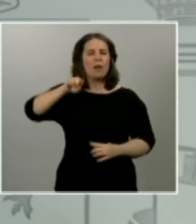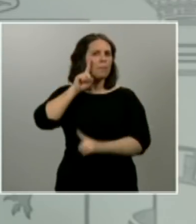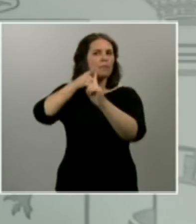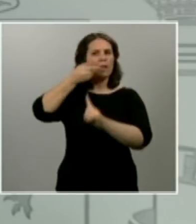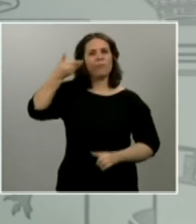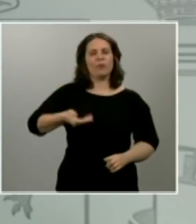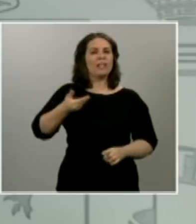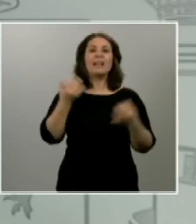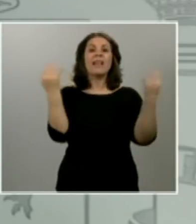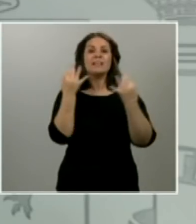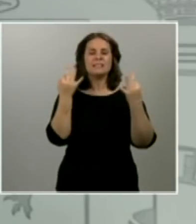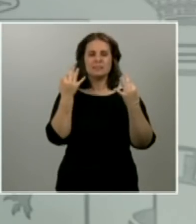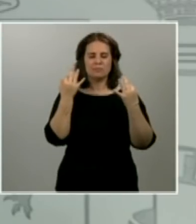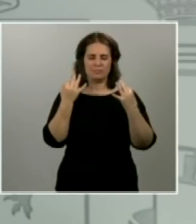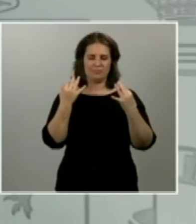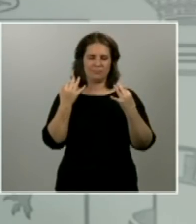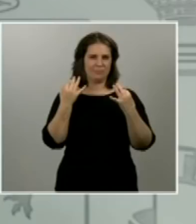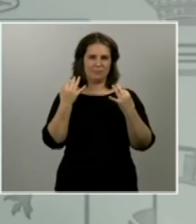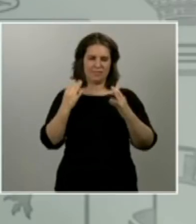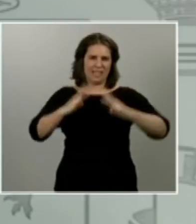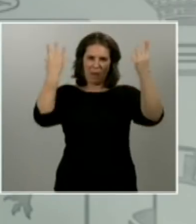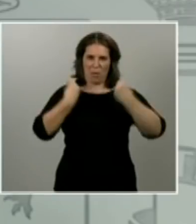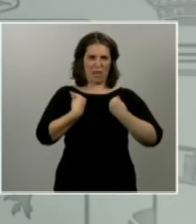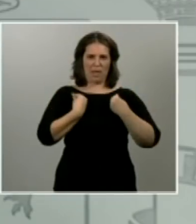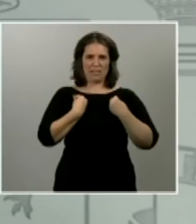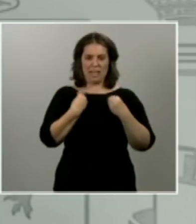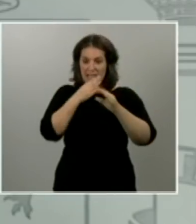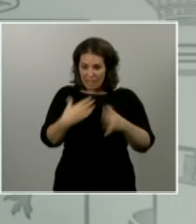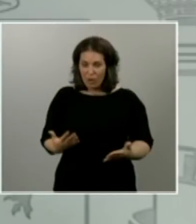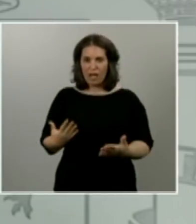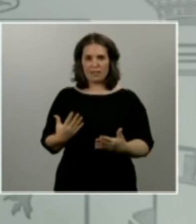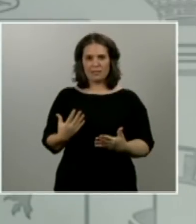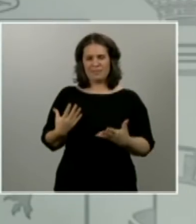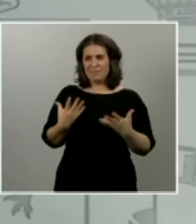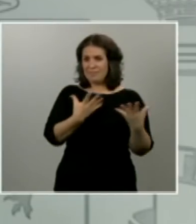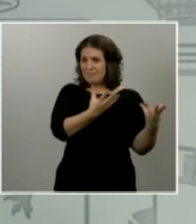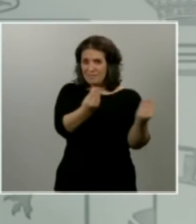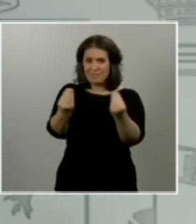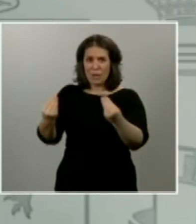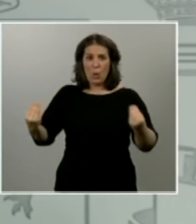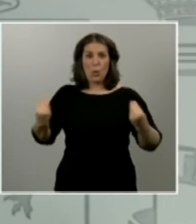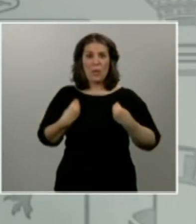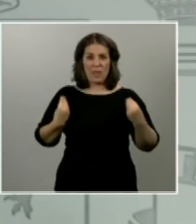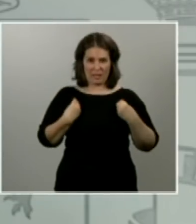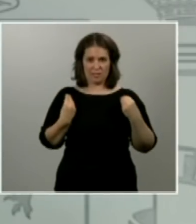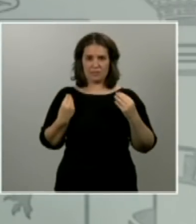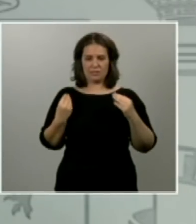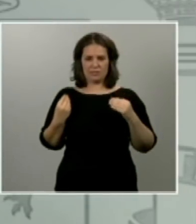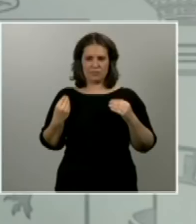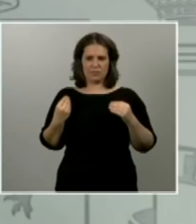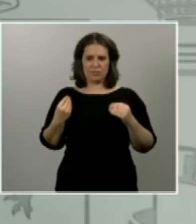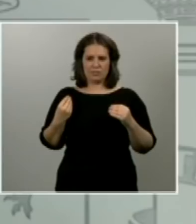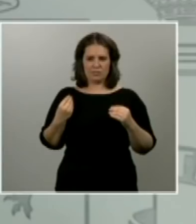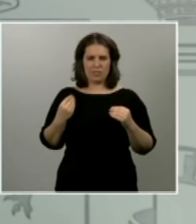vidas. Hasta hoy, ya decenas de miles de vidas que el virus se hubiese cobrado sin la labor, sin duda alguna